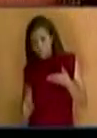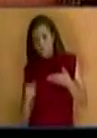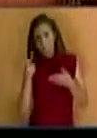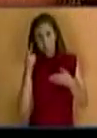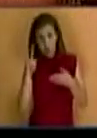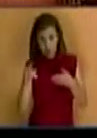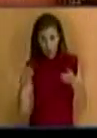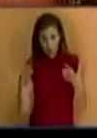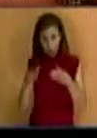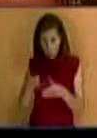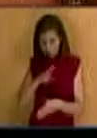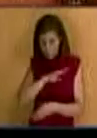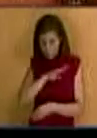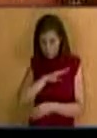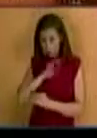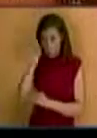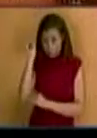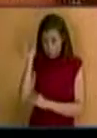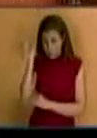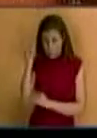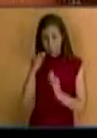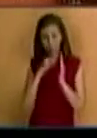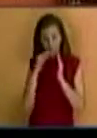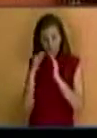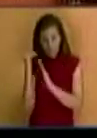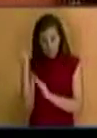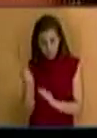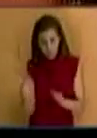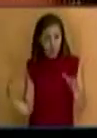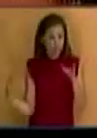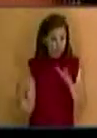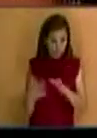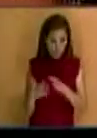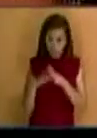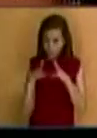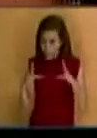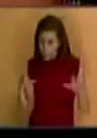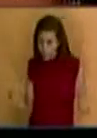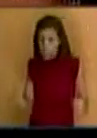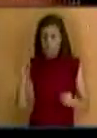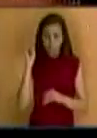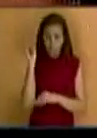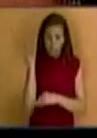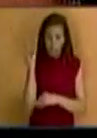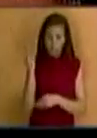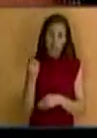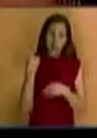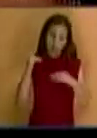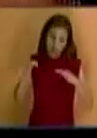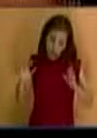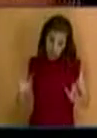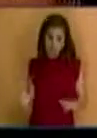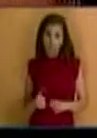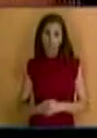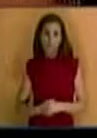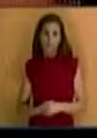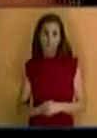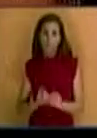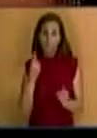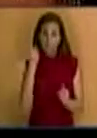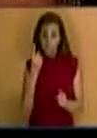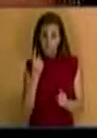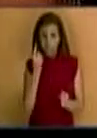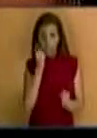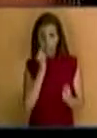reunión en Cámara Municipal donde estuvieron presentes los concejales y por supuesto estuvo un